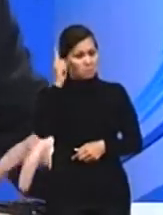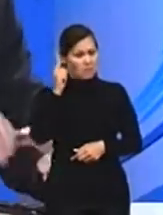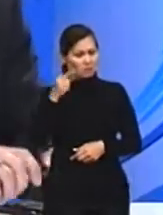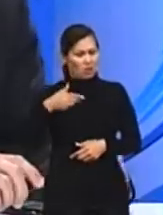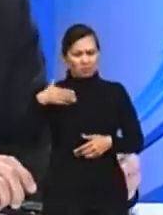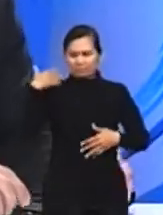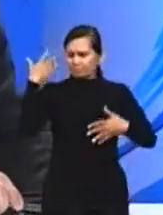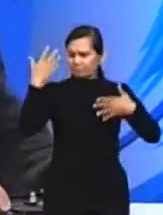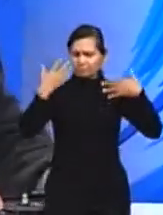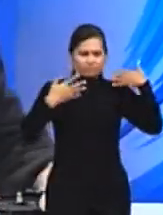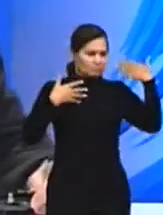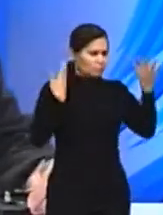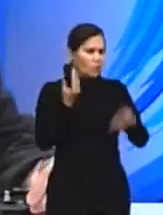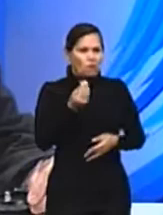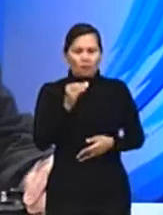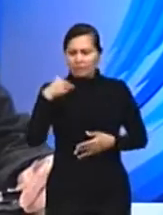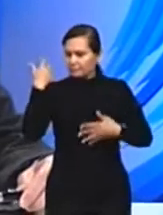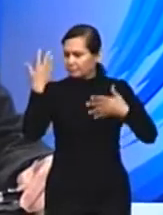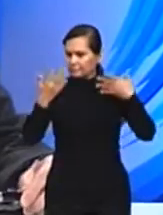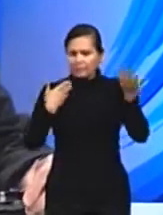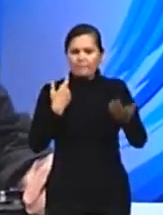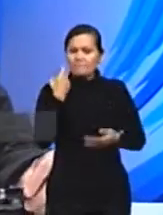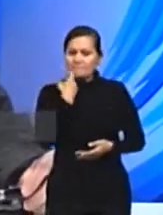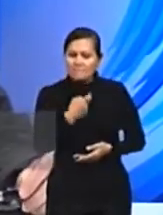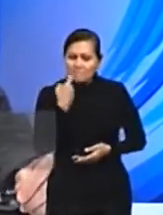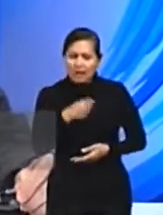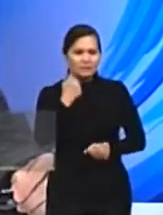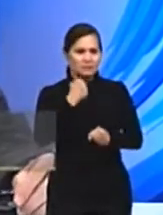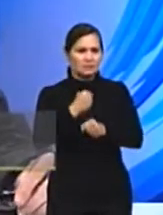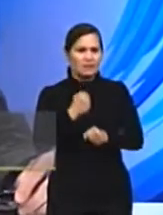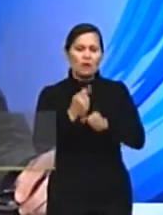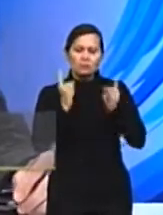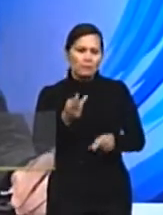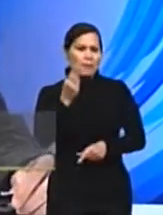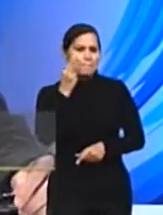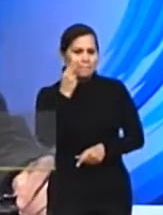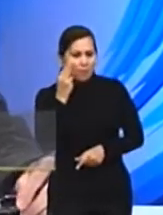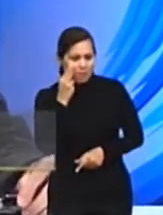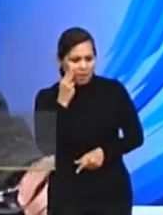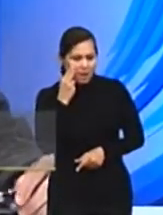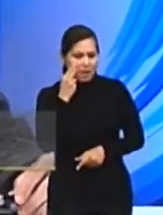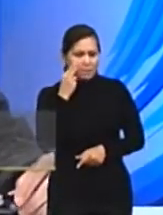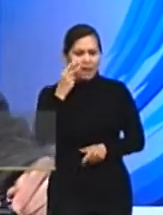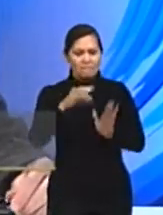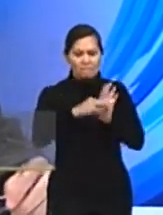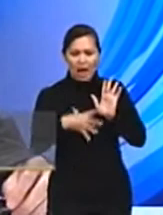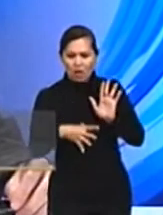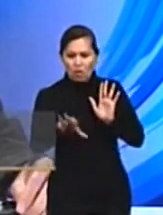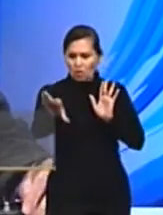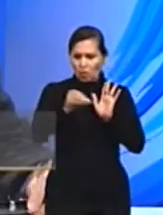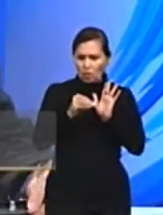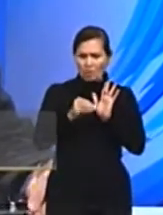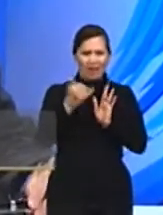desorientada por la falta de empleo, pero también por los problemas de la falta de ejemplos, por la corrupción.